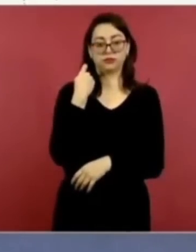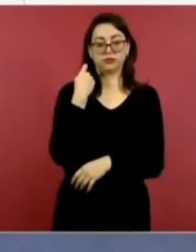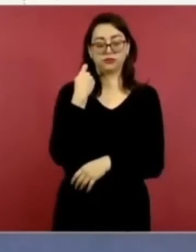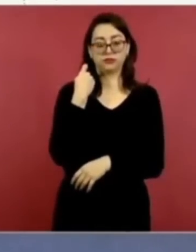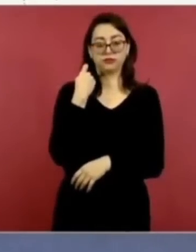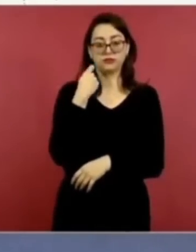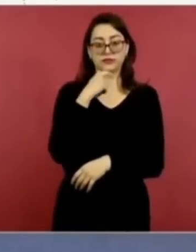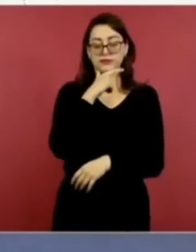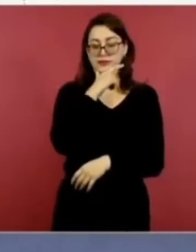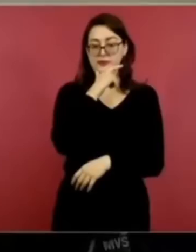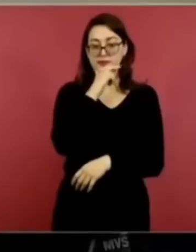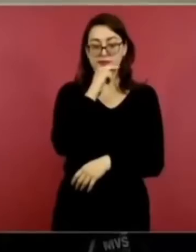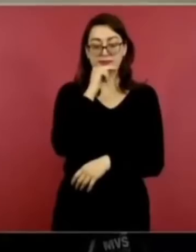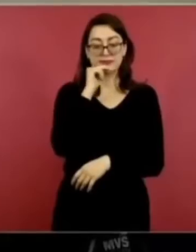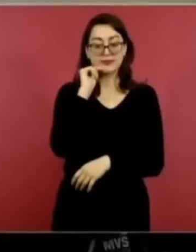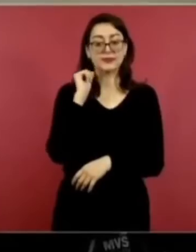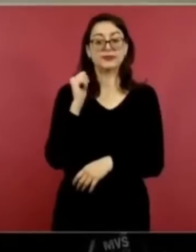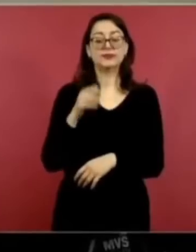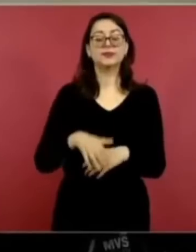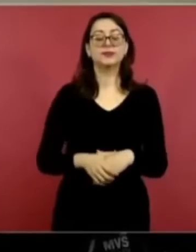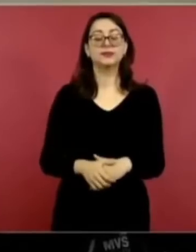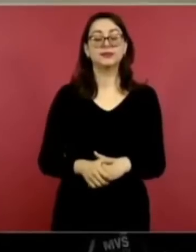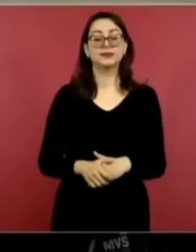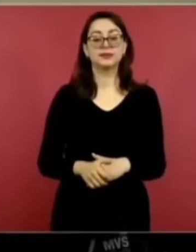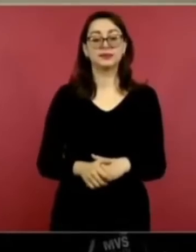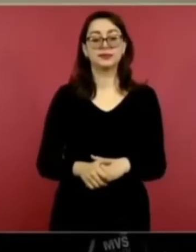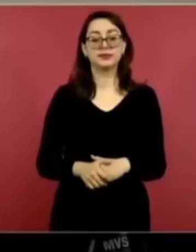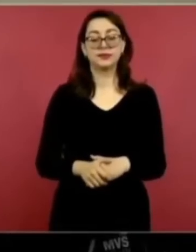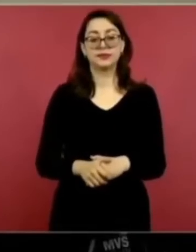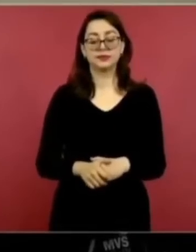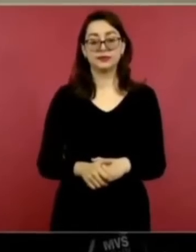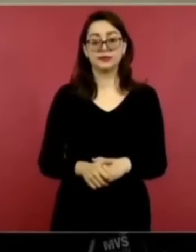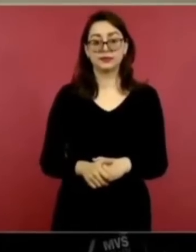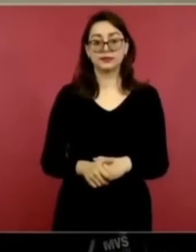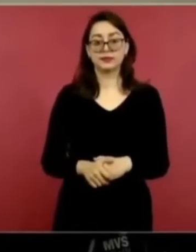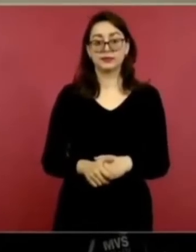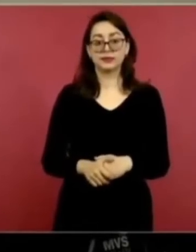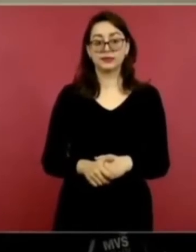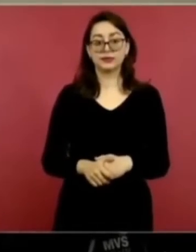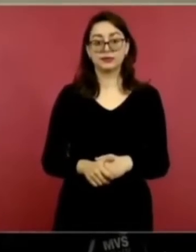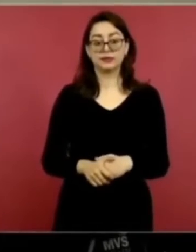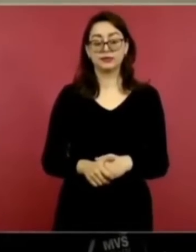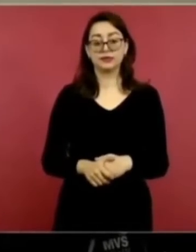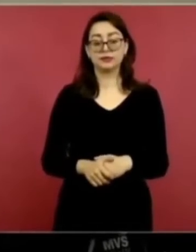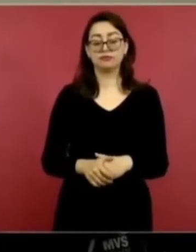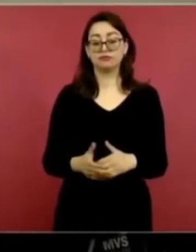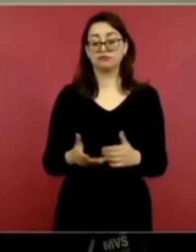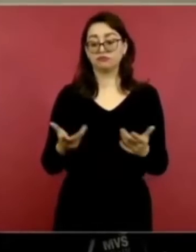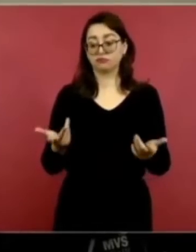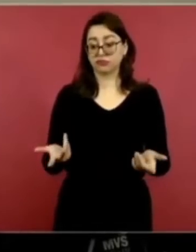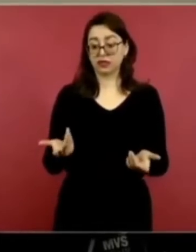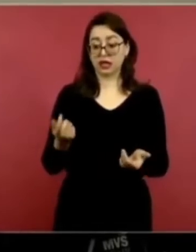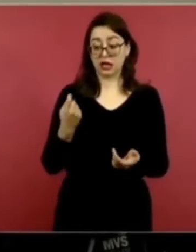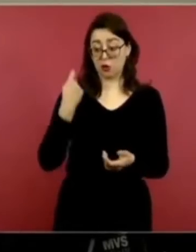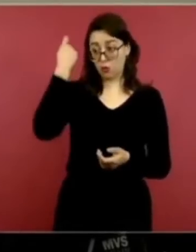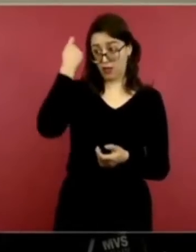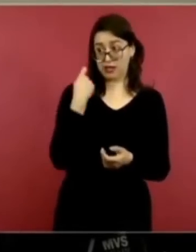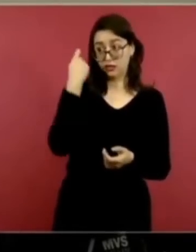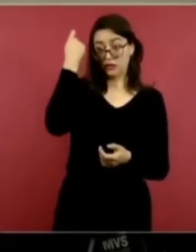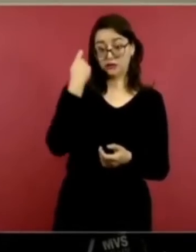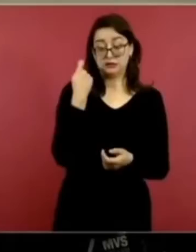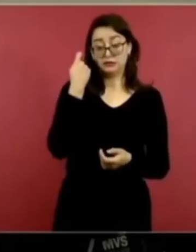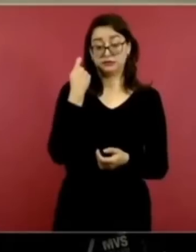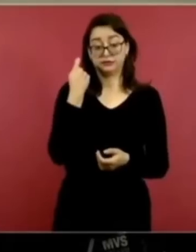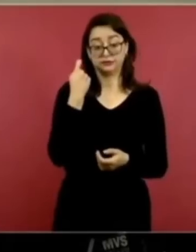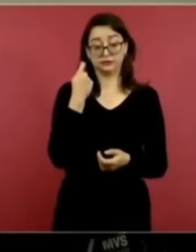ahora porque hicimos una modificación, pero de todas maneras van a recibir como